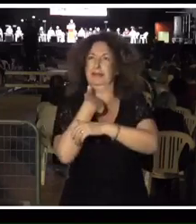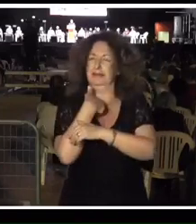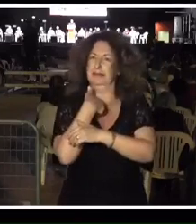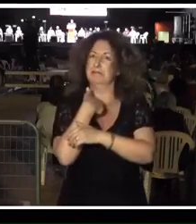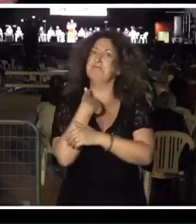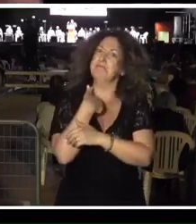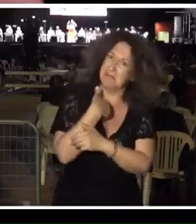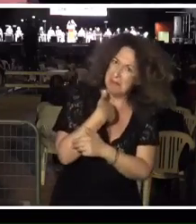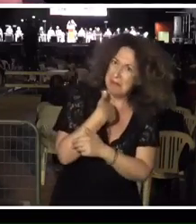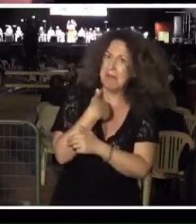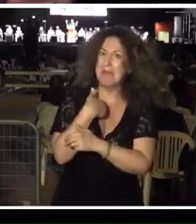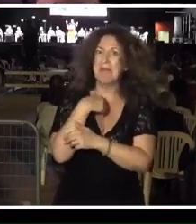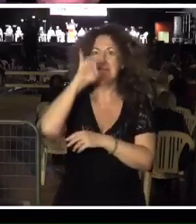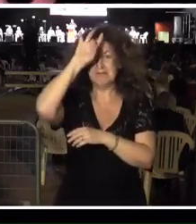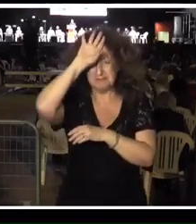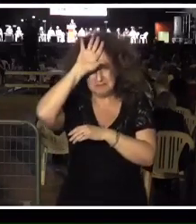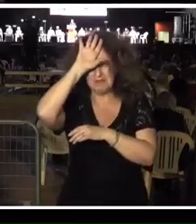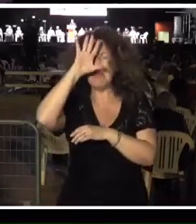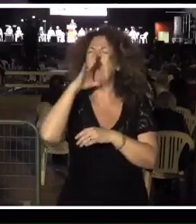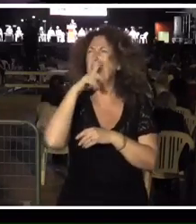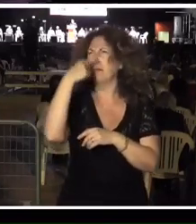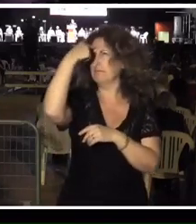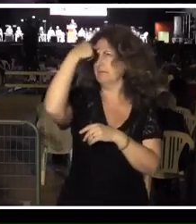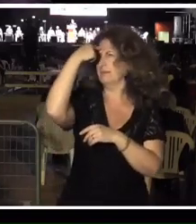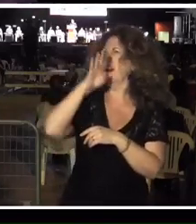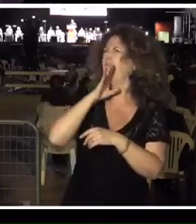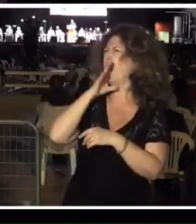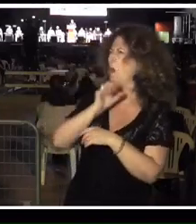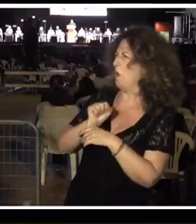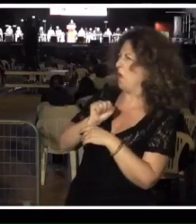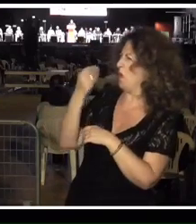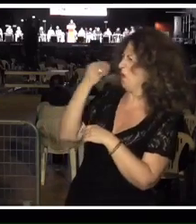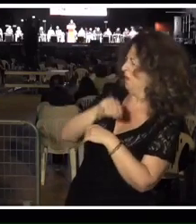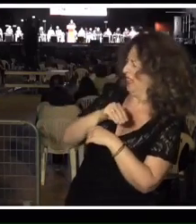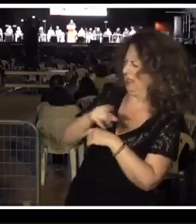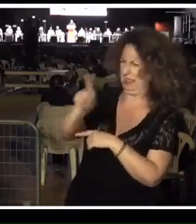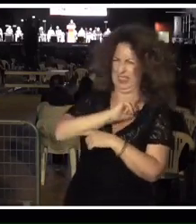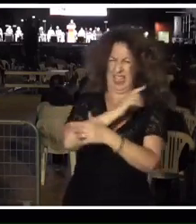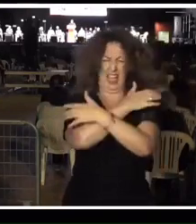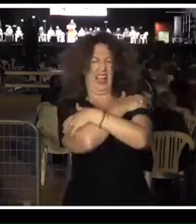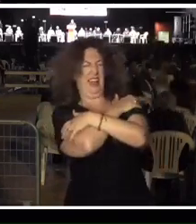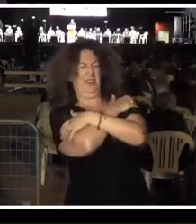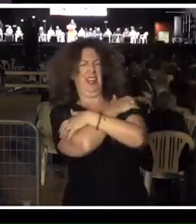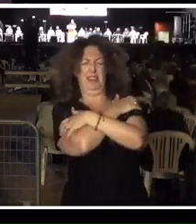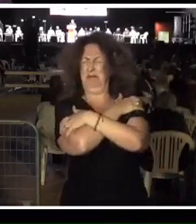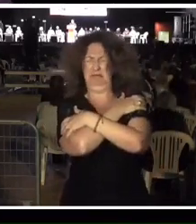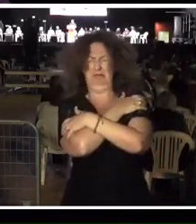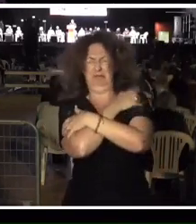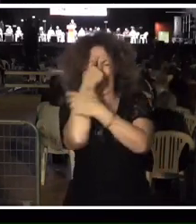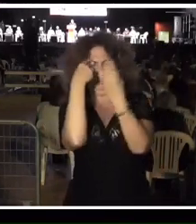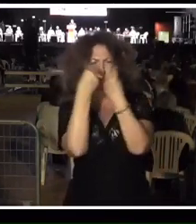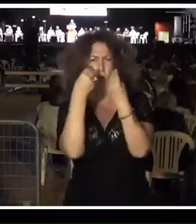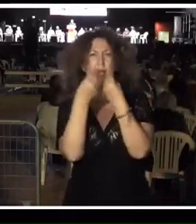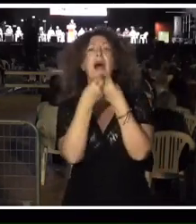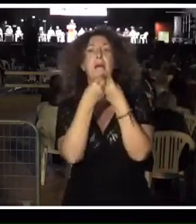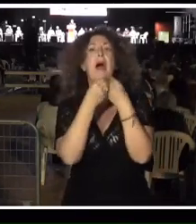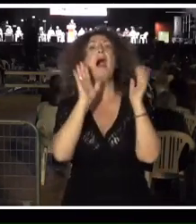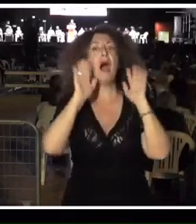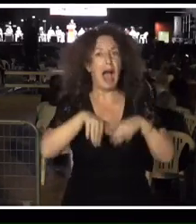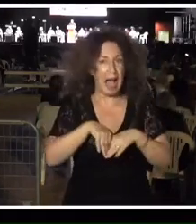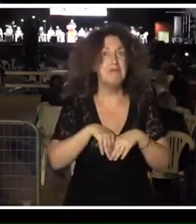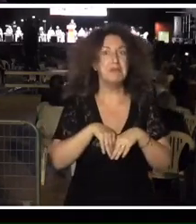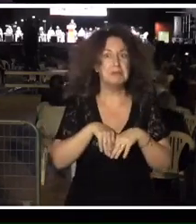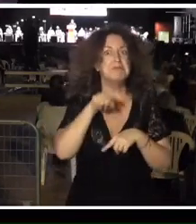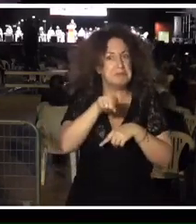la atención, porque dentro de la idea que teníamos de quién era Julio, nos parecía como algo prácticamente imposible. Lo cierto es que era lo más